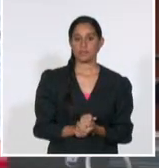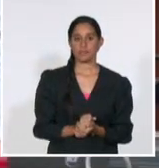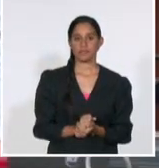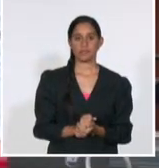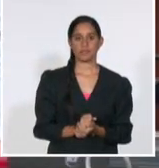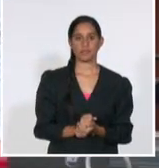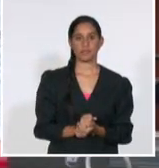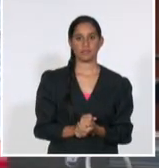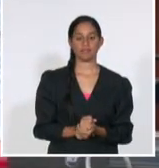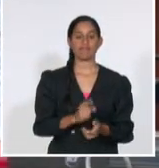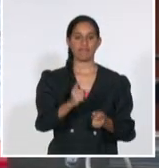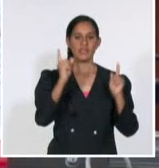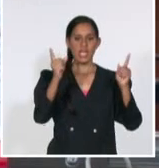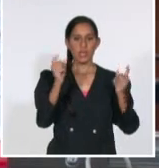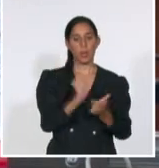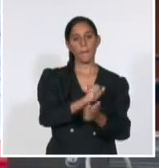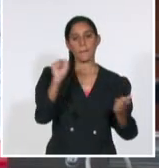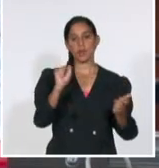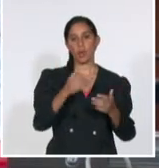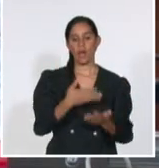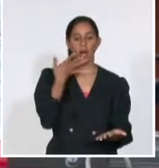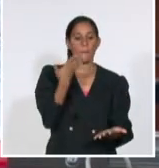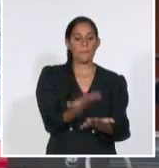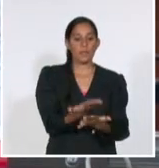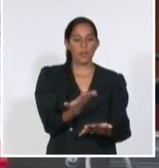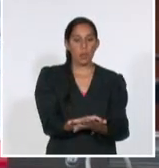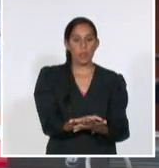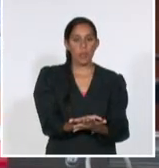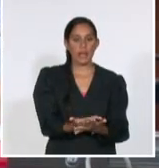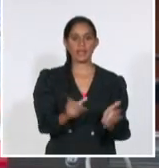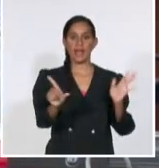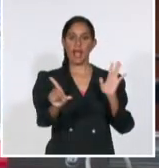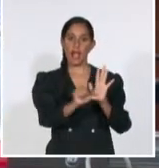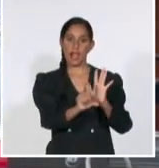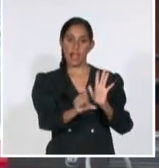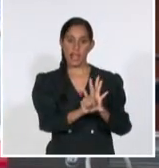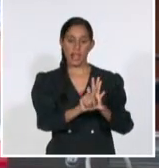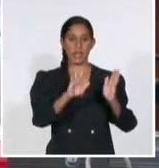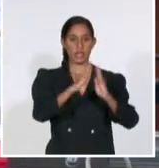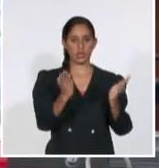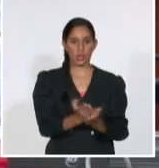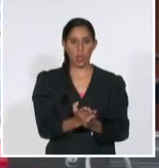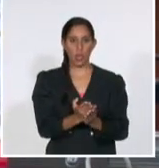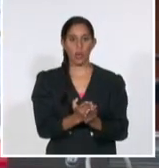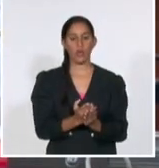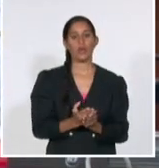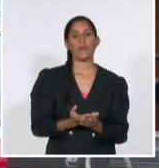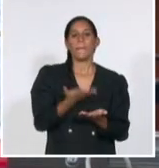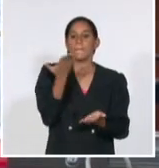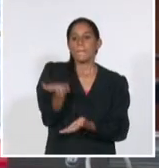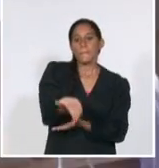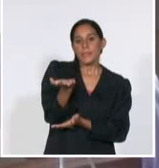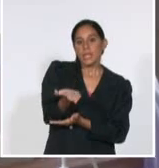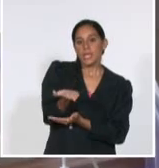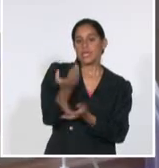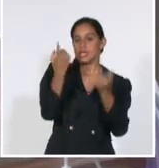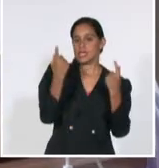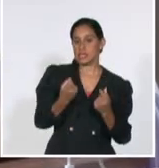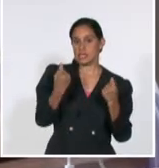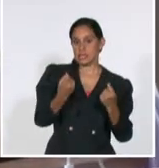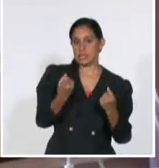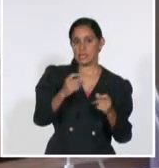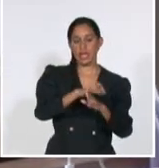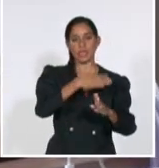la reunión fue aprobada la propuesta de anteproyecto de ley de atención a quejas y peticiones, que será sometida al debate de la